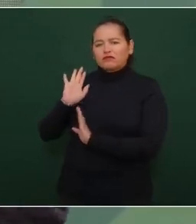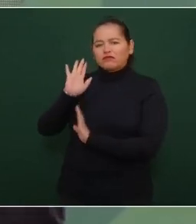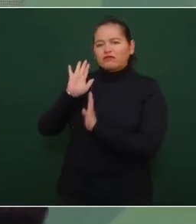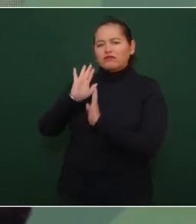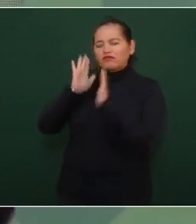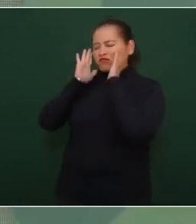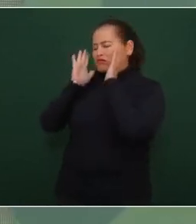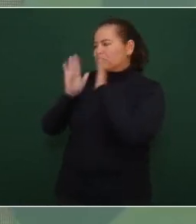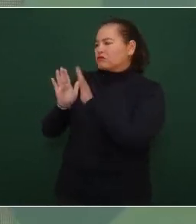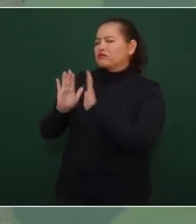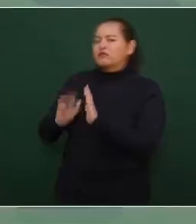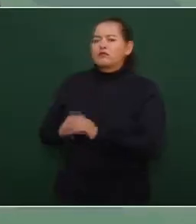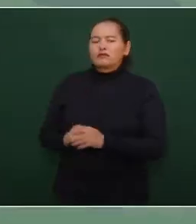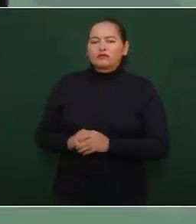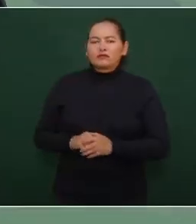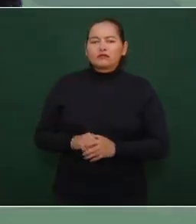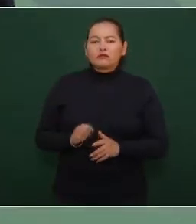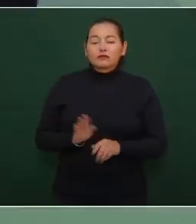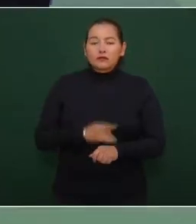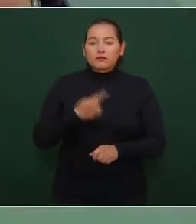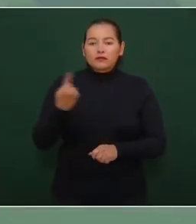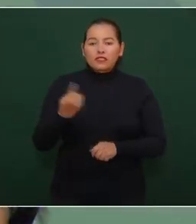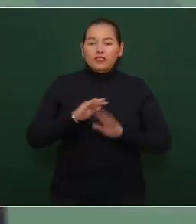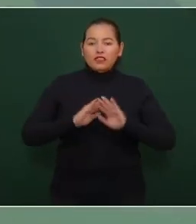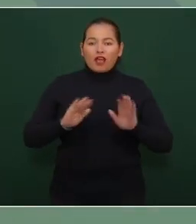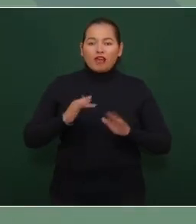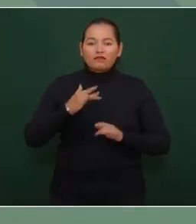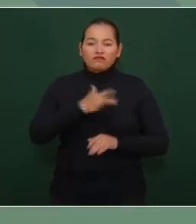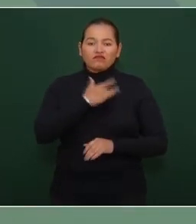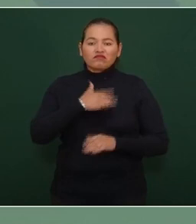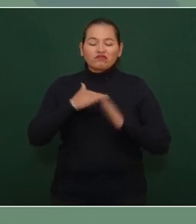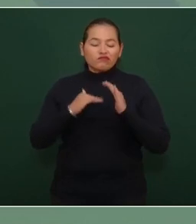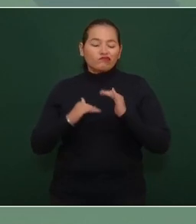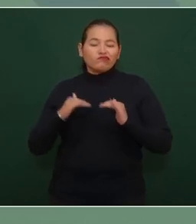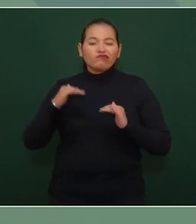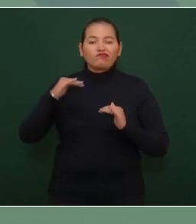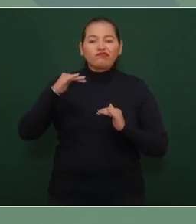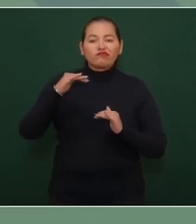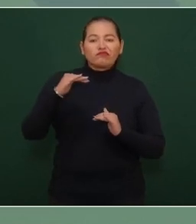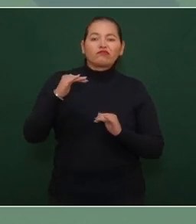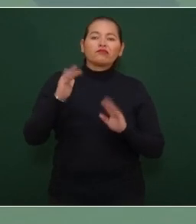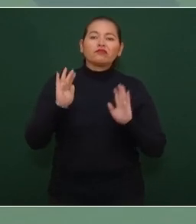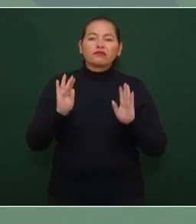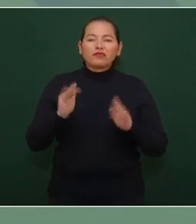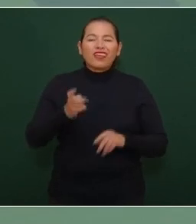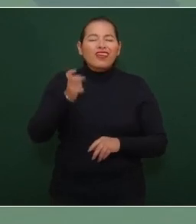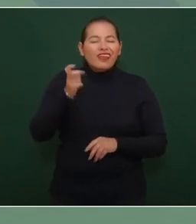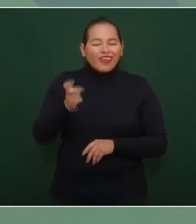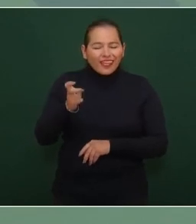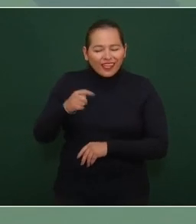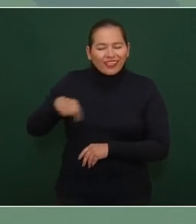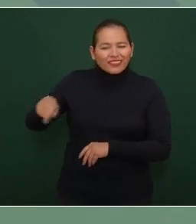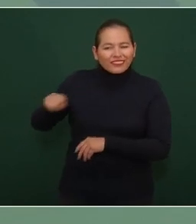porque se sienten ya superiores ese es su problema